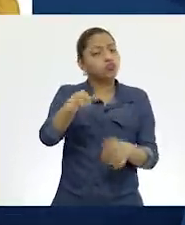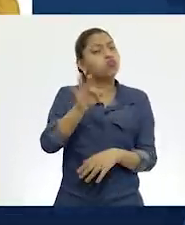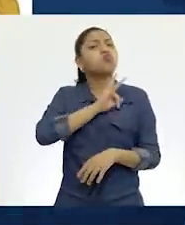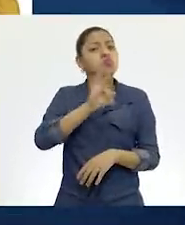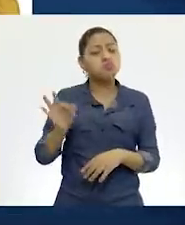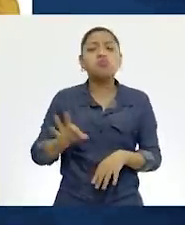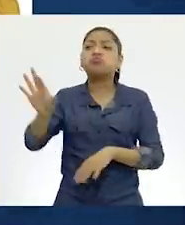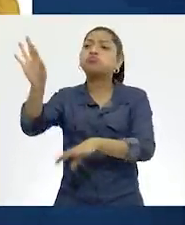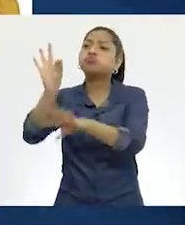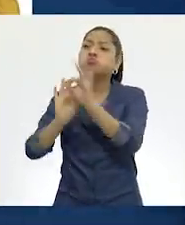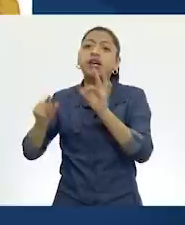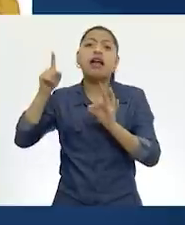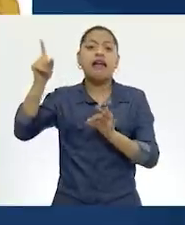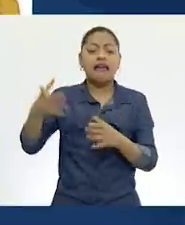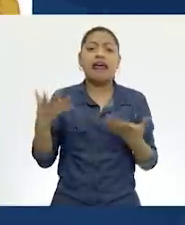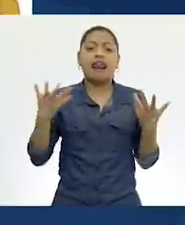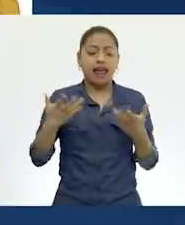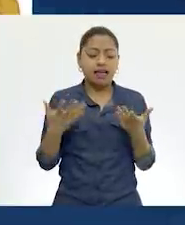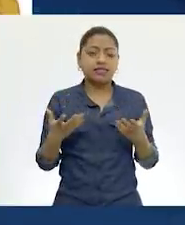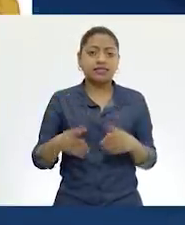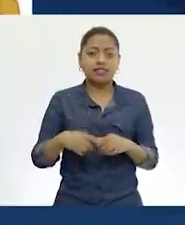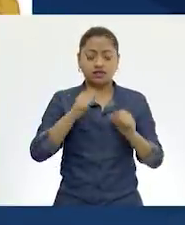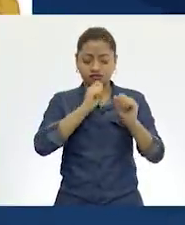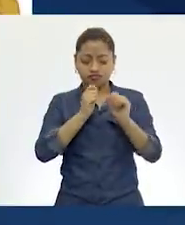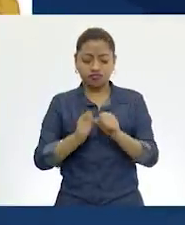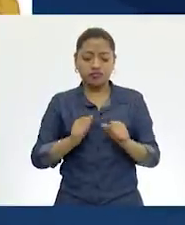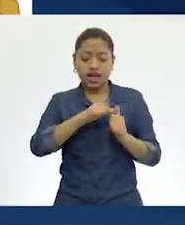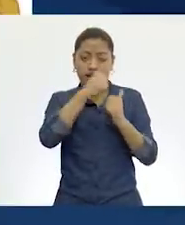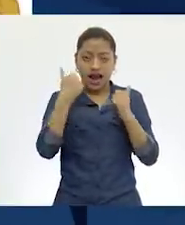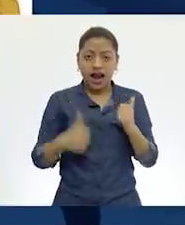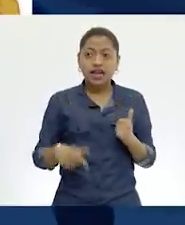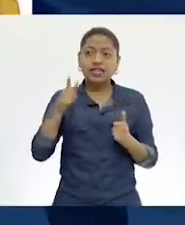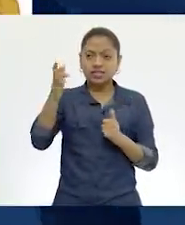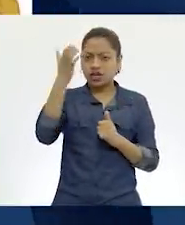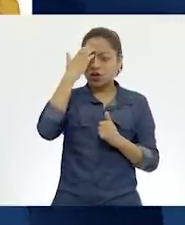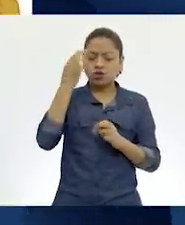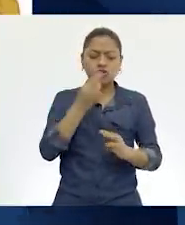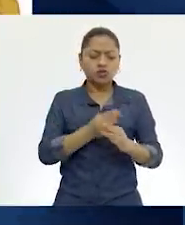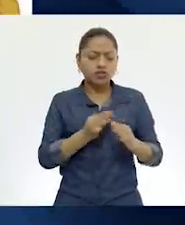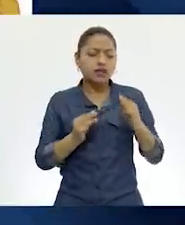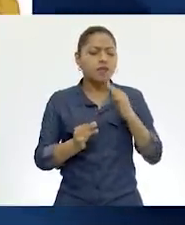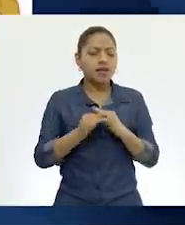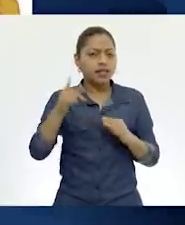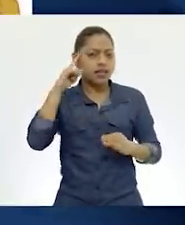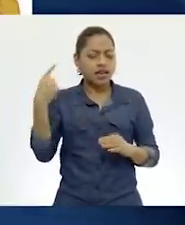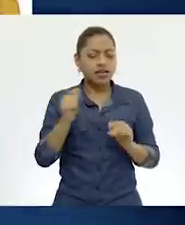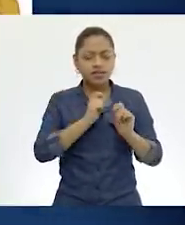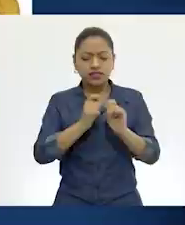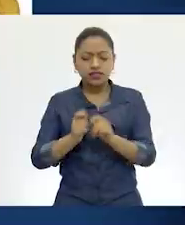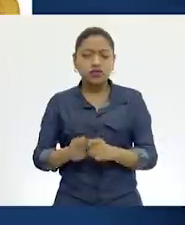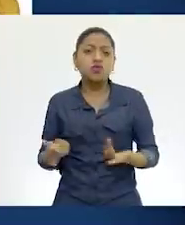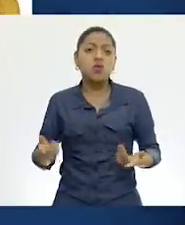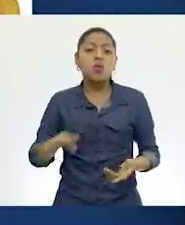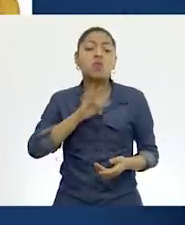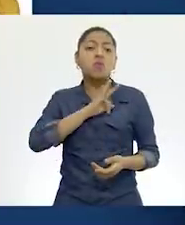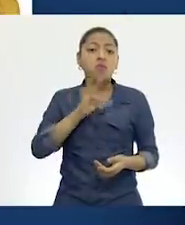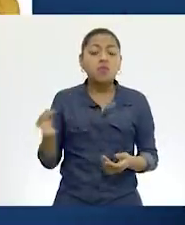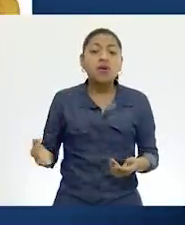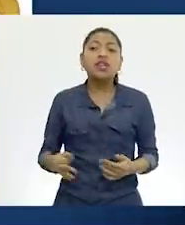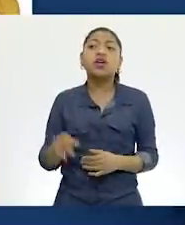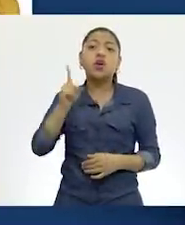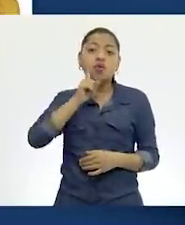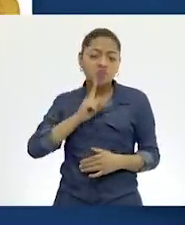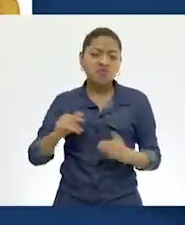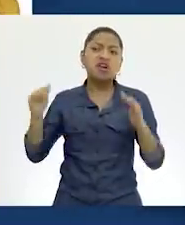que conoce los materiales con los que se elaboran precisamente las artesanías que se venden en Huichapan. Puede ser un ama de casa,